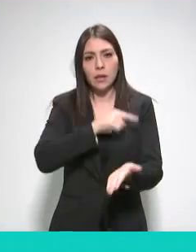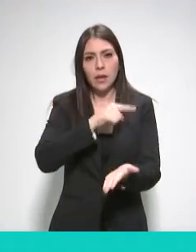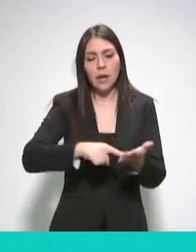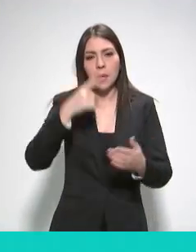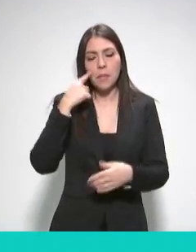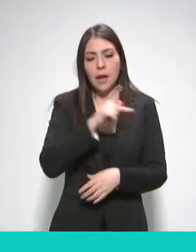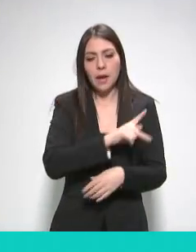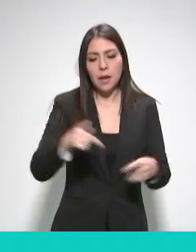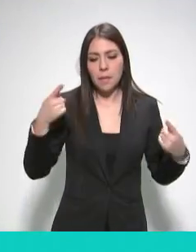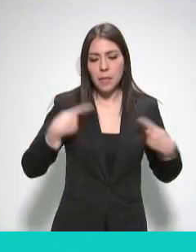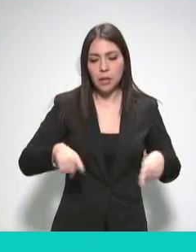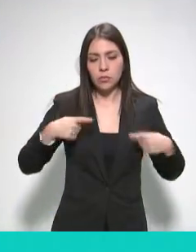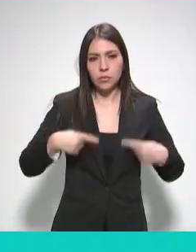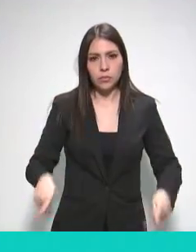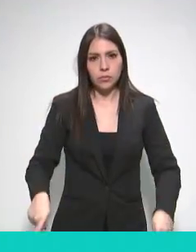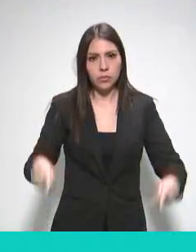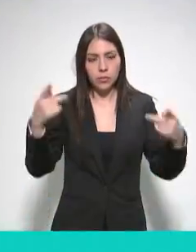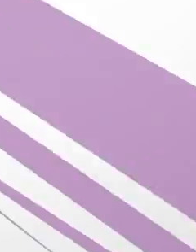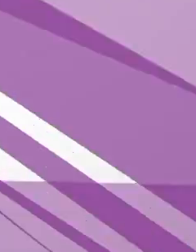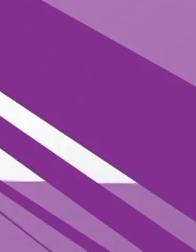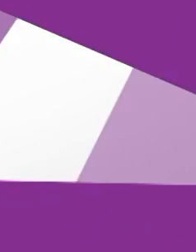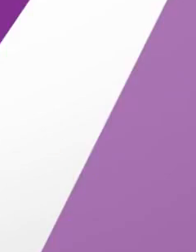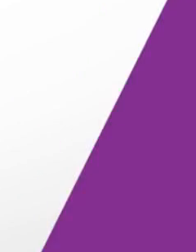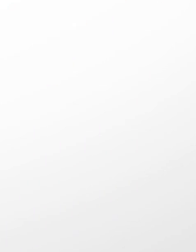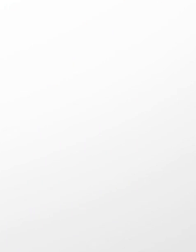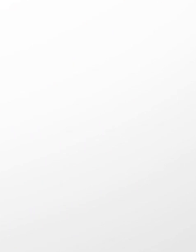le proporcione al particular la información solicitada.